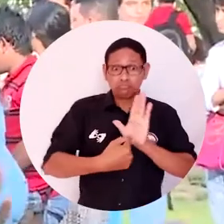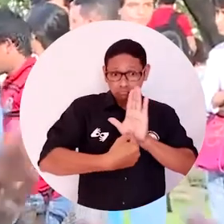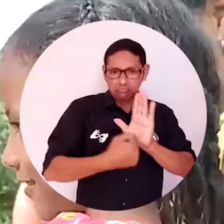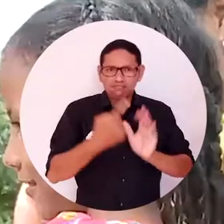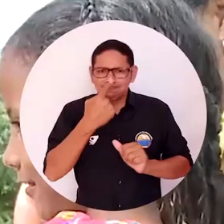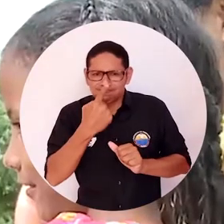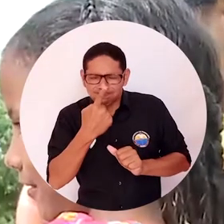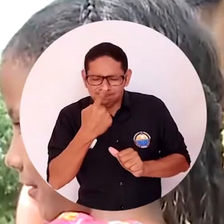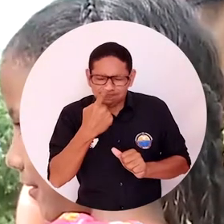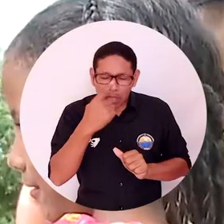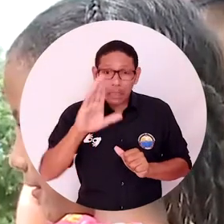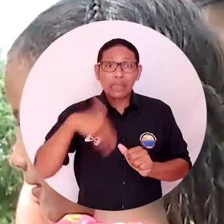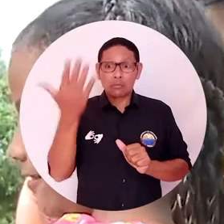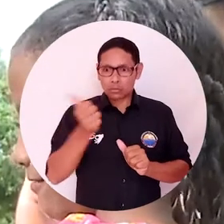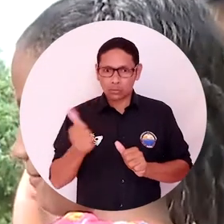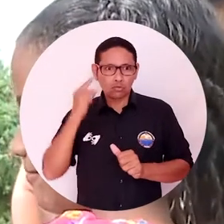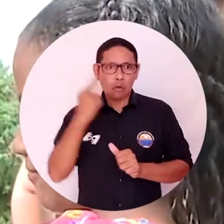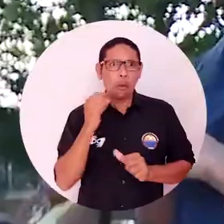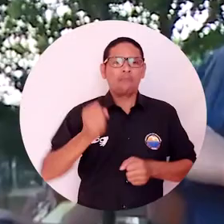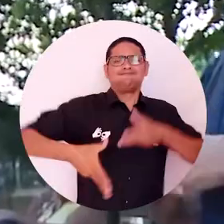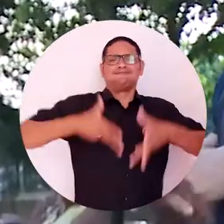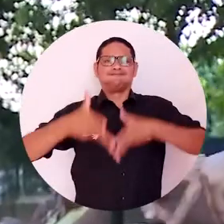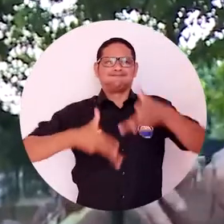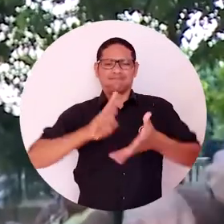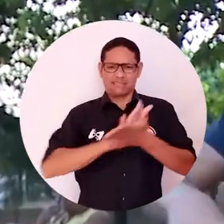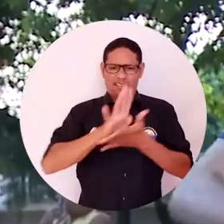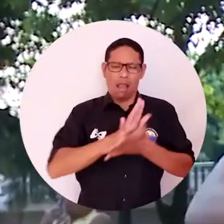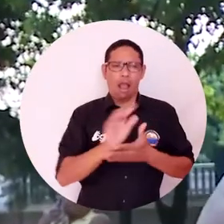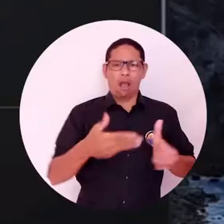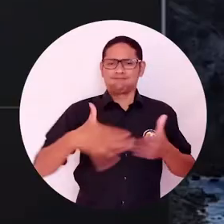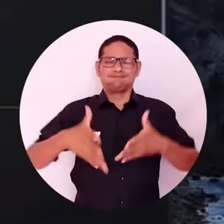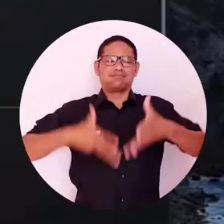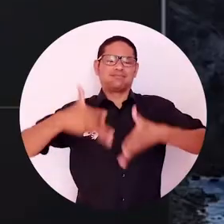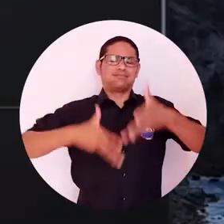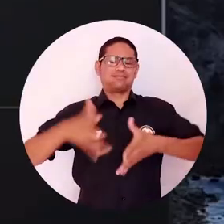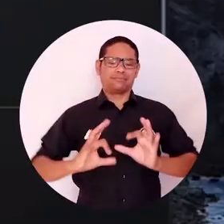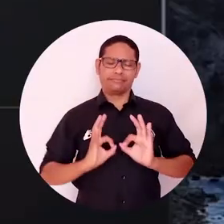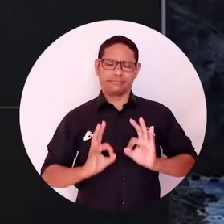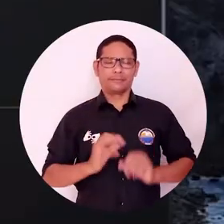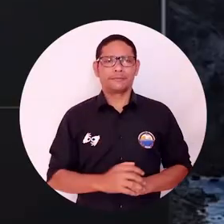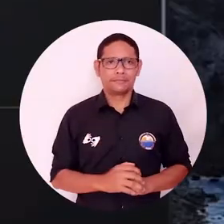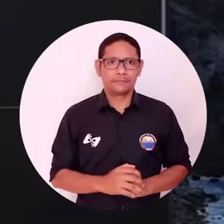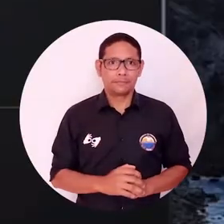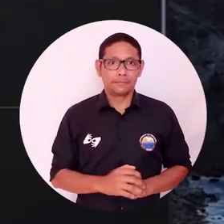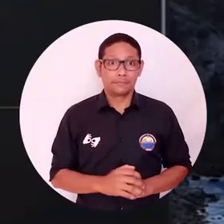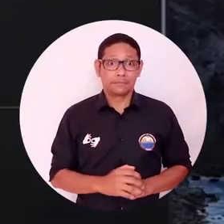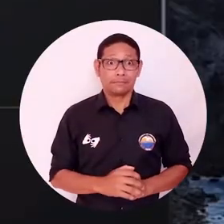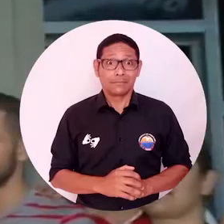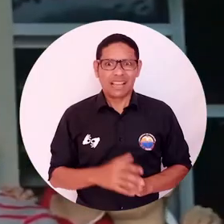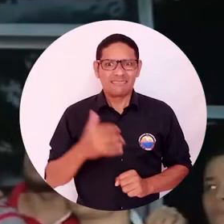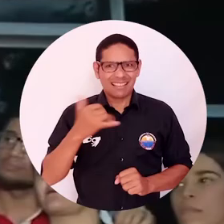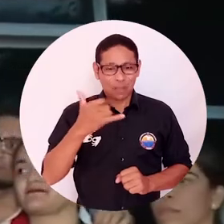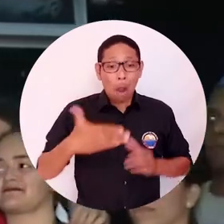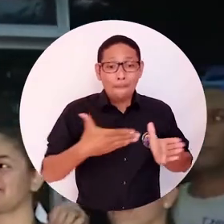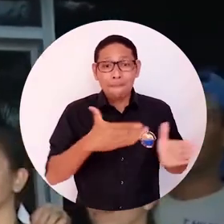puedan generar posteriormente videos y blogs y que sean totalmente en lenguaje de señas. Esta es una de las acciones que se